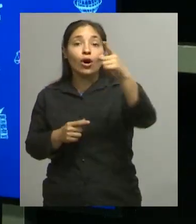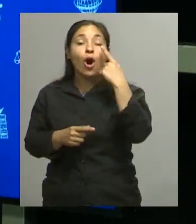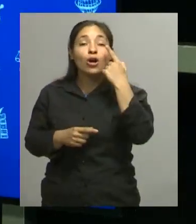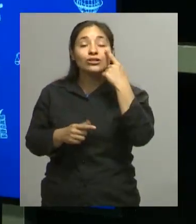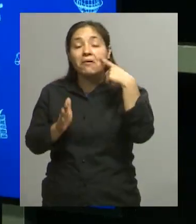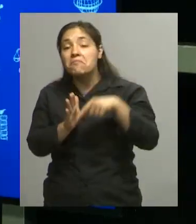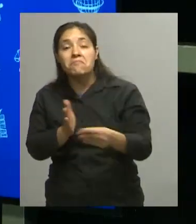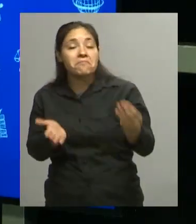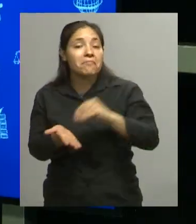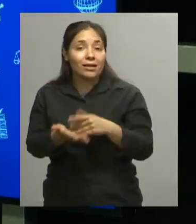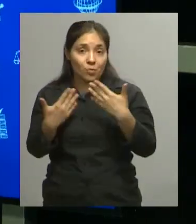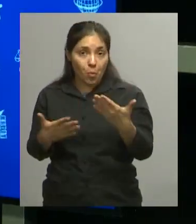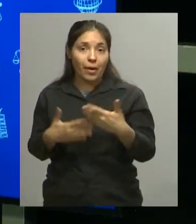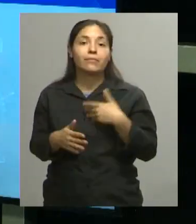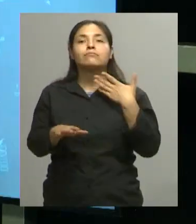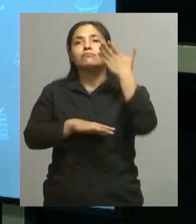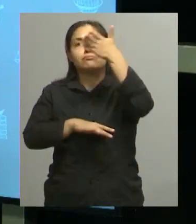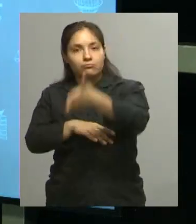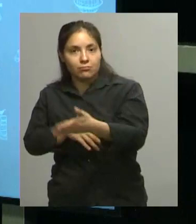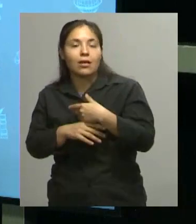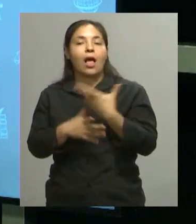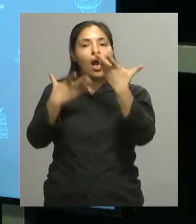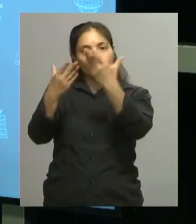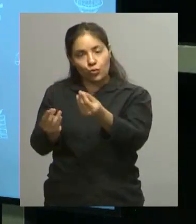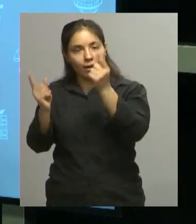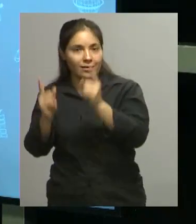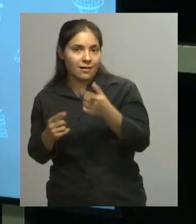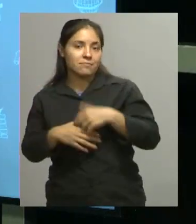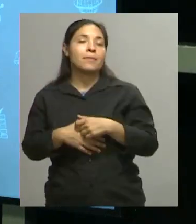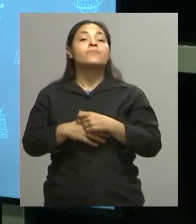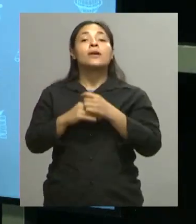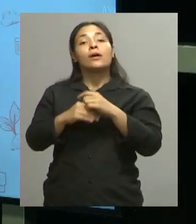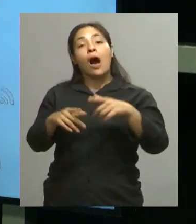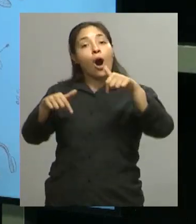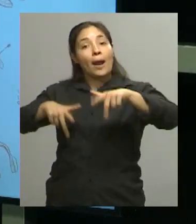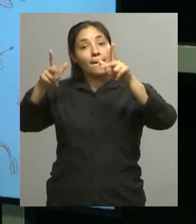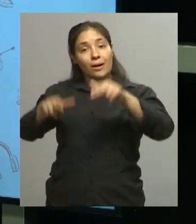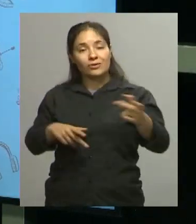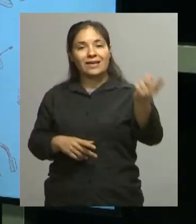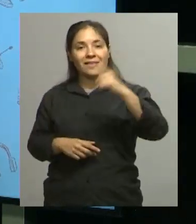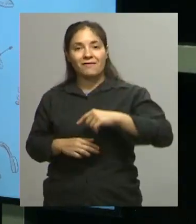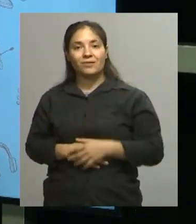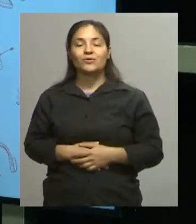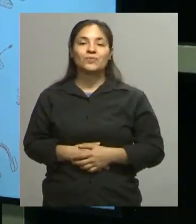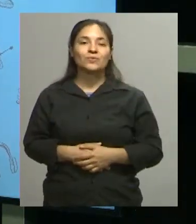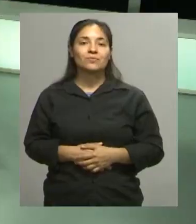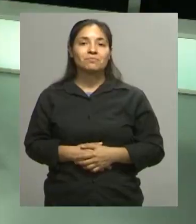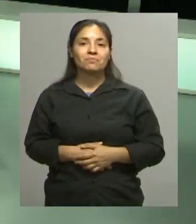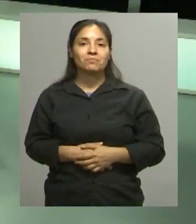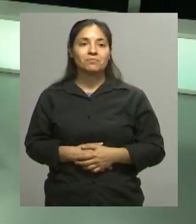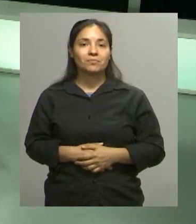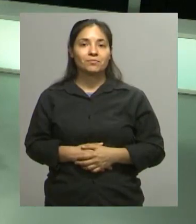más Si pueden Háganlo Acérquense O les dan una mano Que les va a venir muy bien Nos vamos a ir a una pausa Ya volvemos Chau